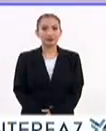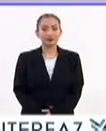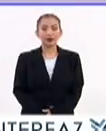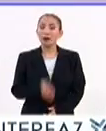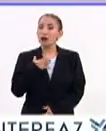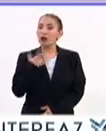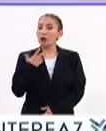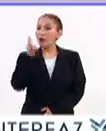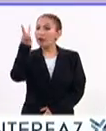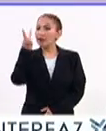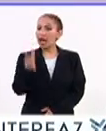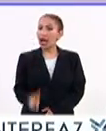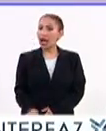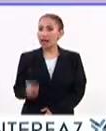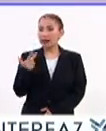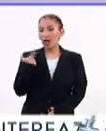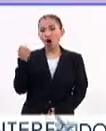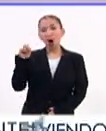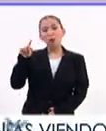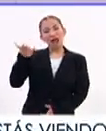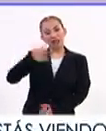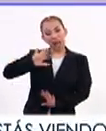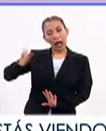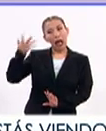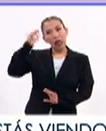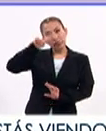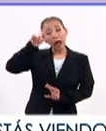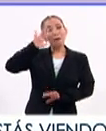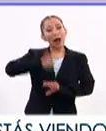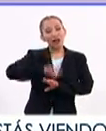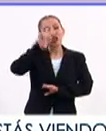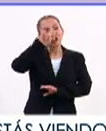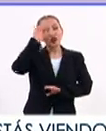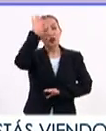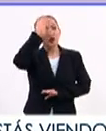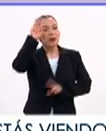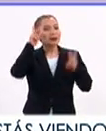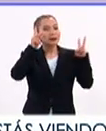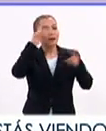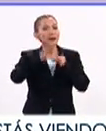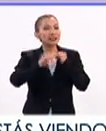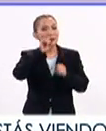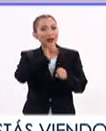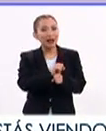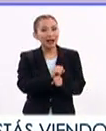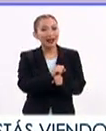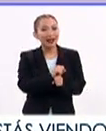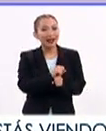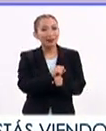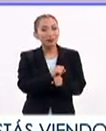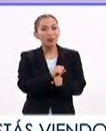Y bueno, como cada viernes, aunque Omar ya hizo la suya, tenemos más recomendaciones culturales para este fin de semana.